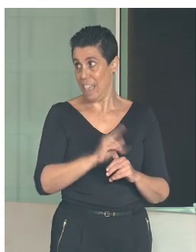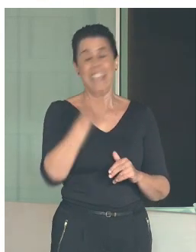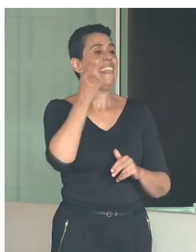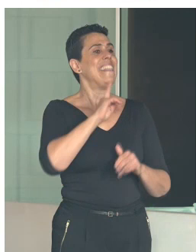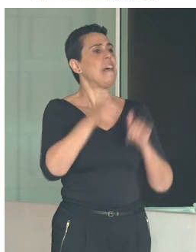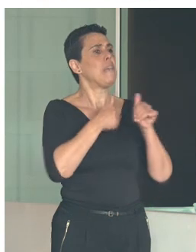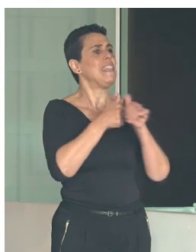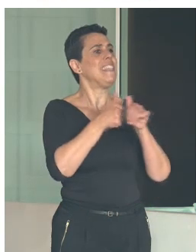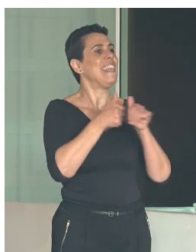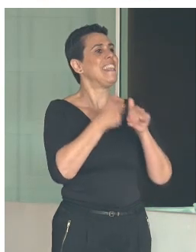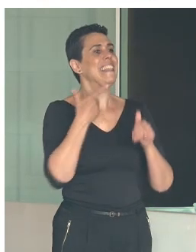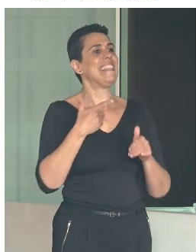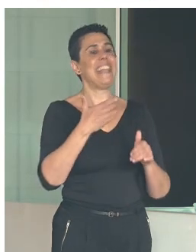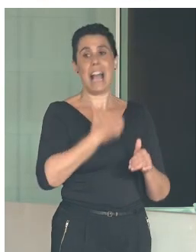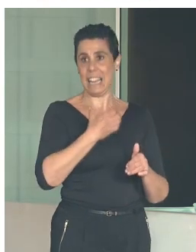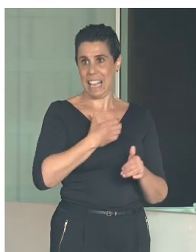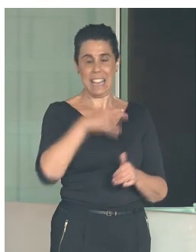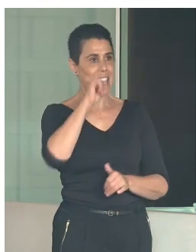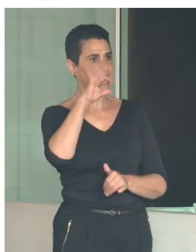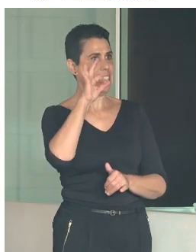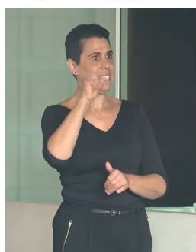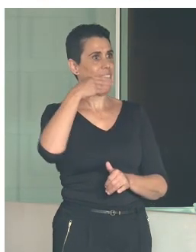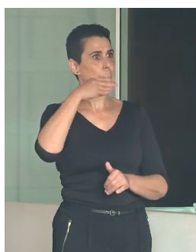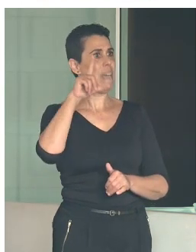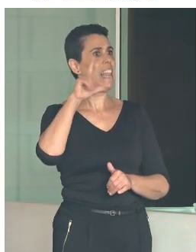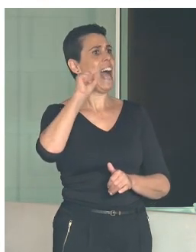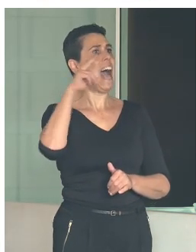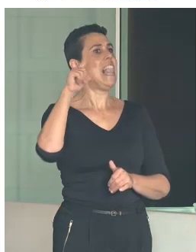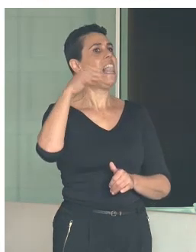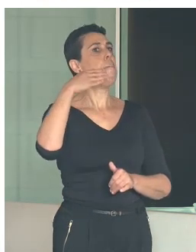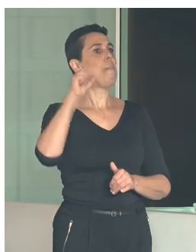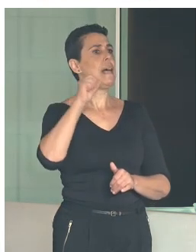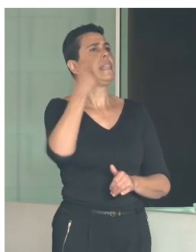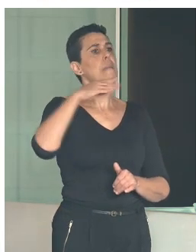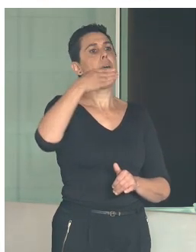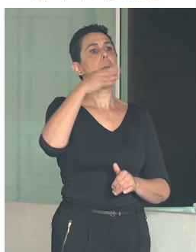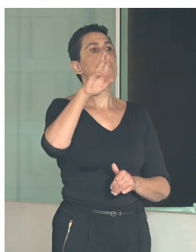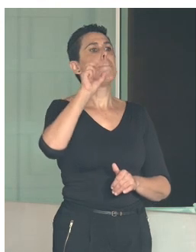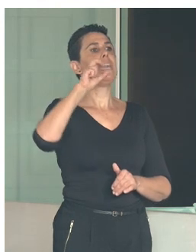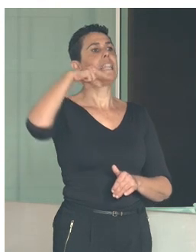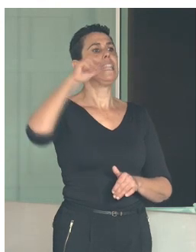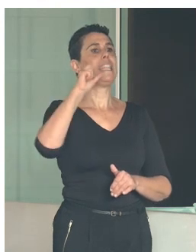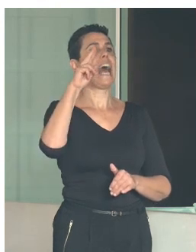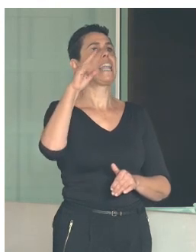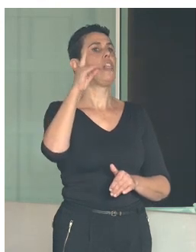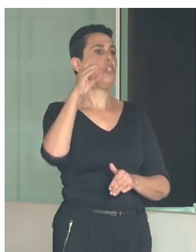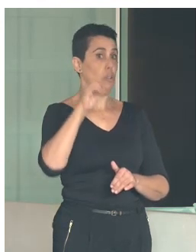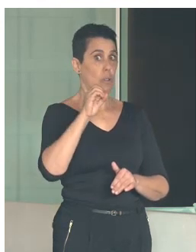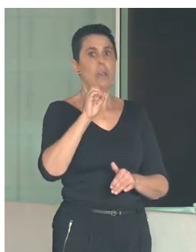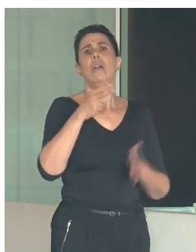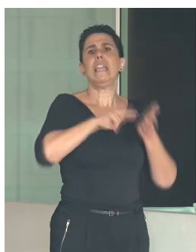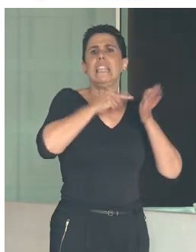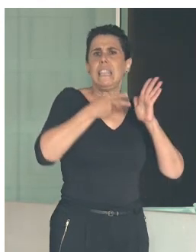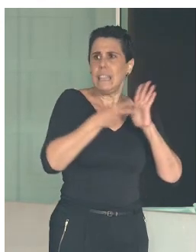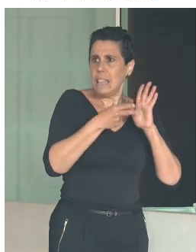Isabel Albaz y Bernardo Jordano, técnicos del ayuntamiento que han organizado